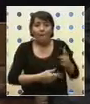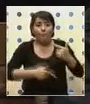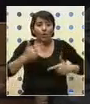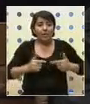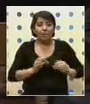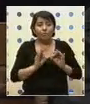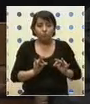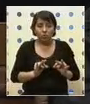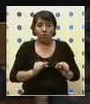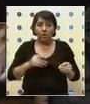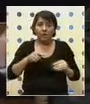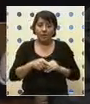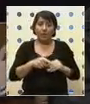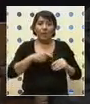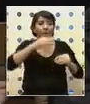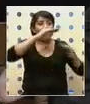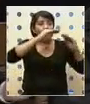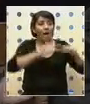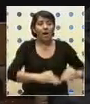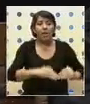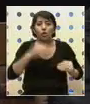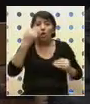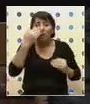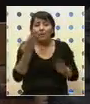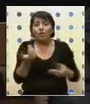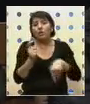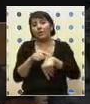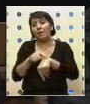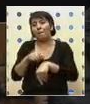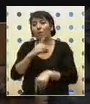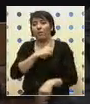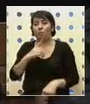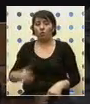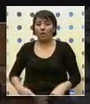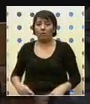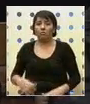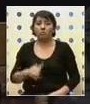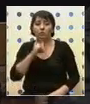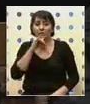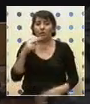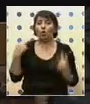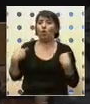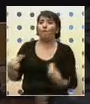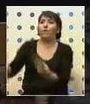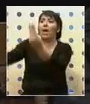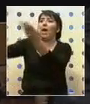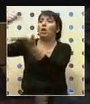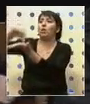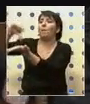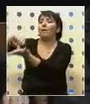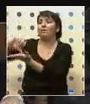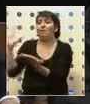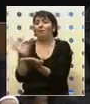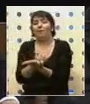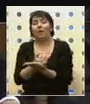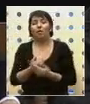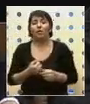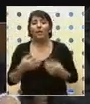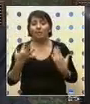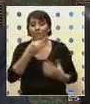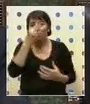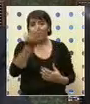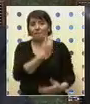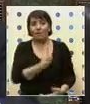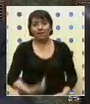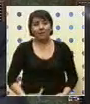la contaminación en nuestro país y protección del medio ambiente. No sé si con los viajes internacionales lo van a lograr. He dicho, señor Presidente.